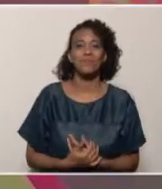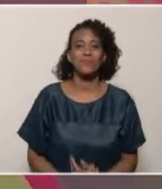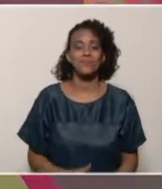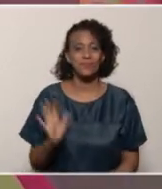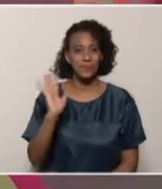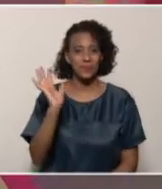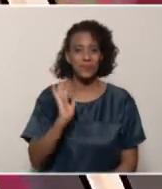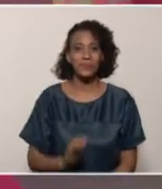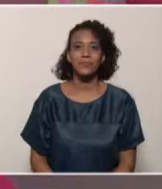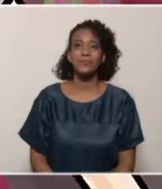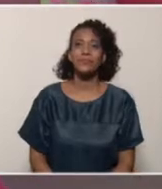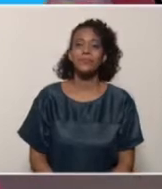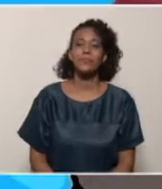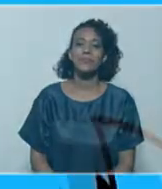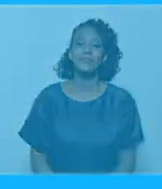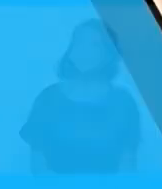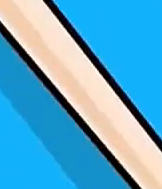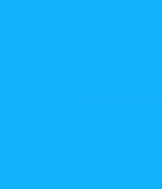Chao.